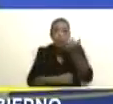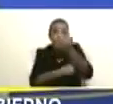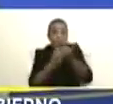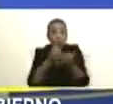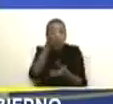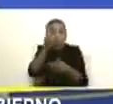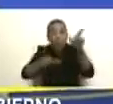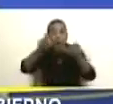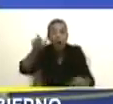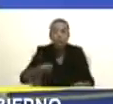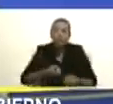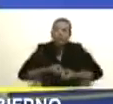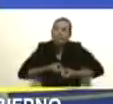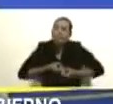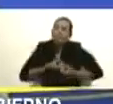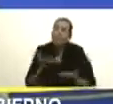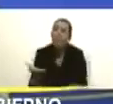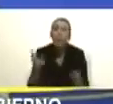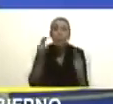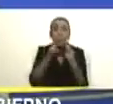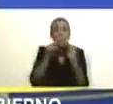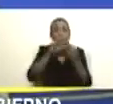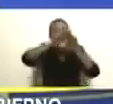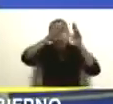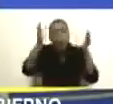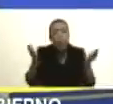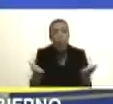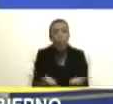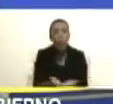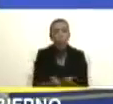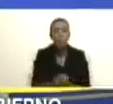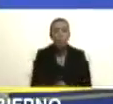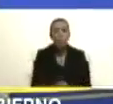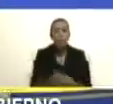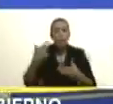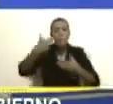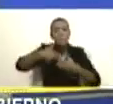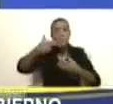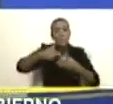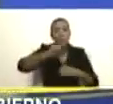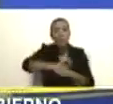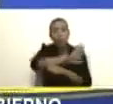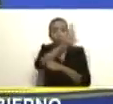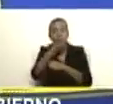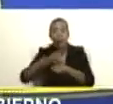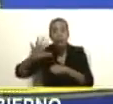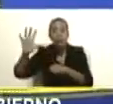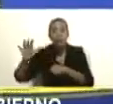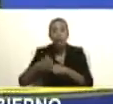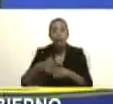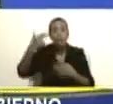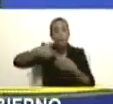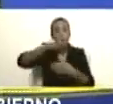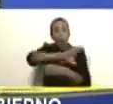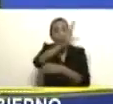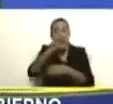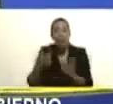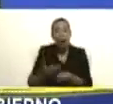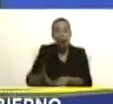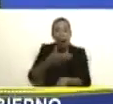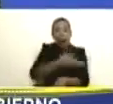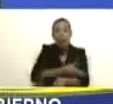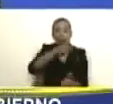humanitario más grande conocido en el planeta, llamada Petrocaribe, precedida del anterior